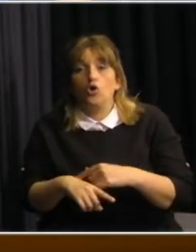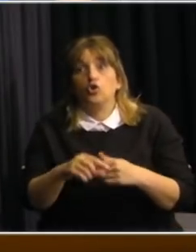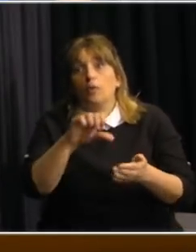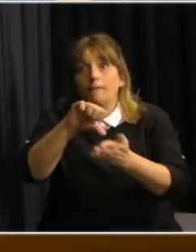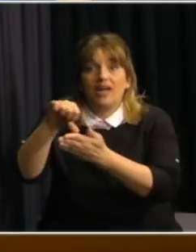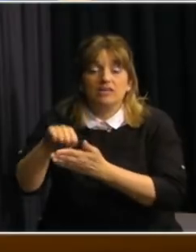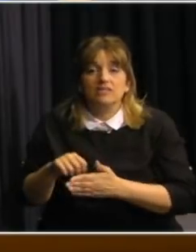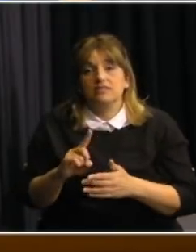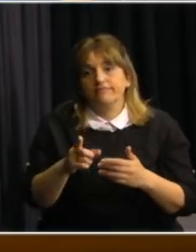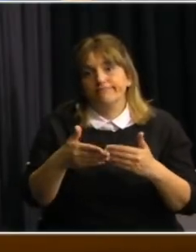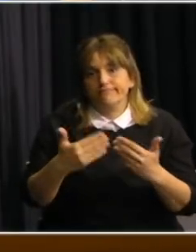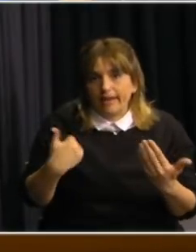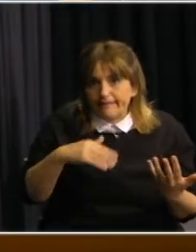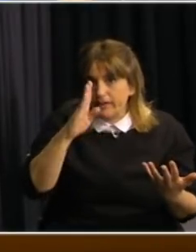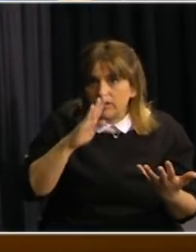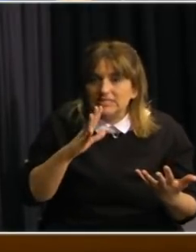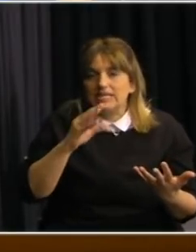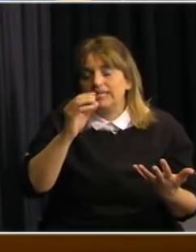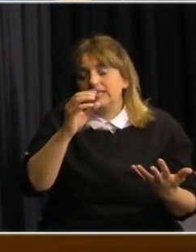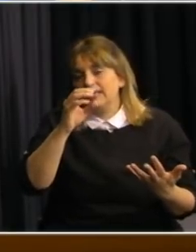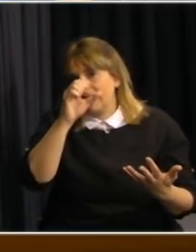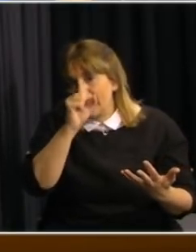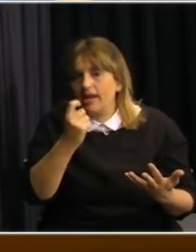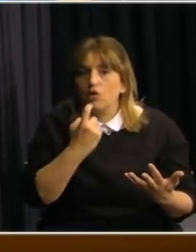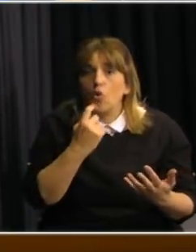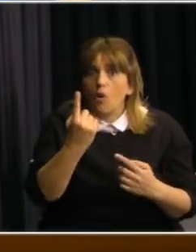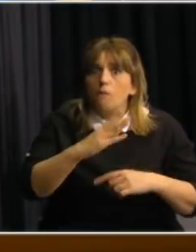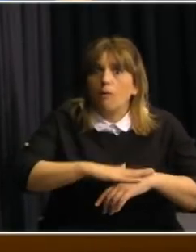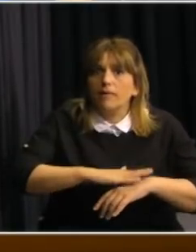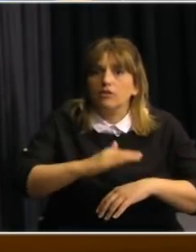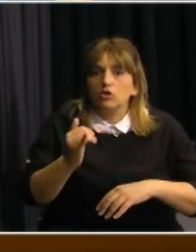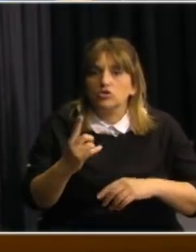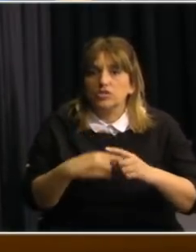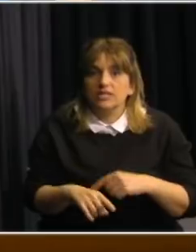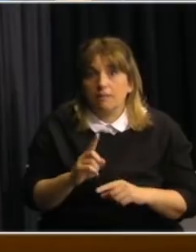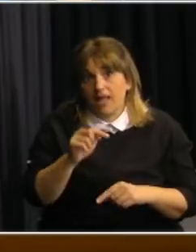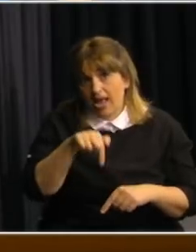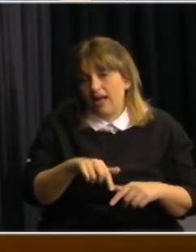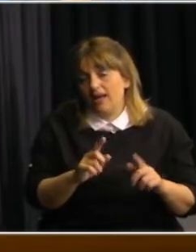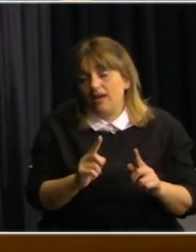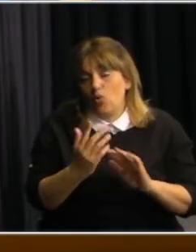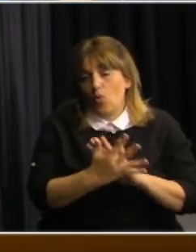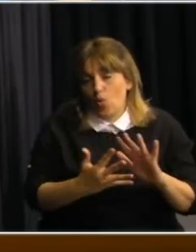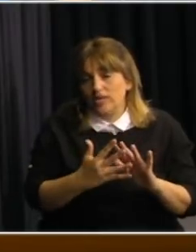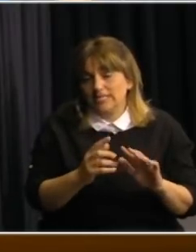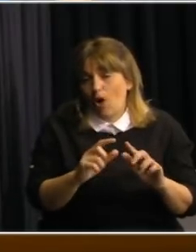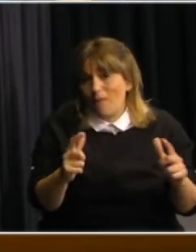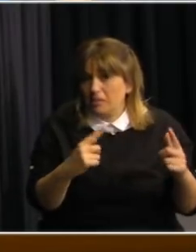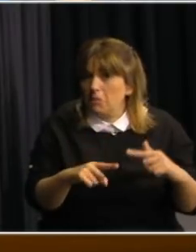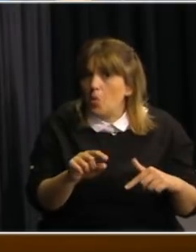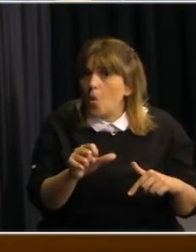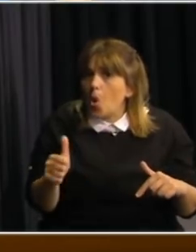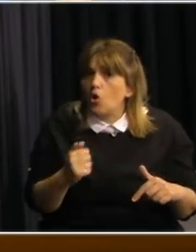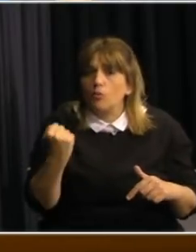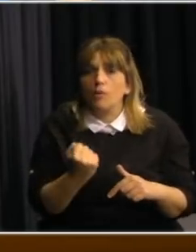y al rojo y que internamente había un aumento gradual de la movilidad actividad local. Esto fue entonces un logro importante por el cual